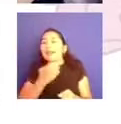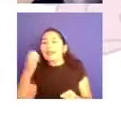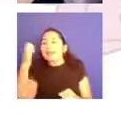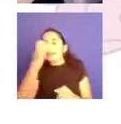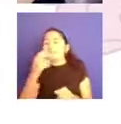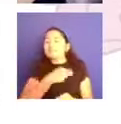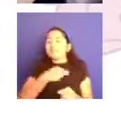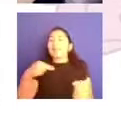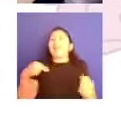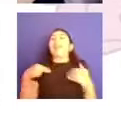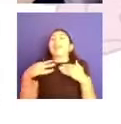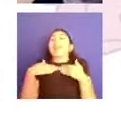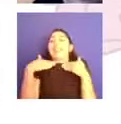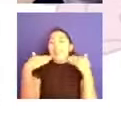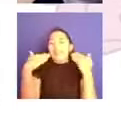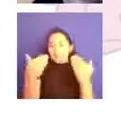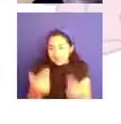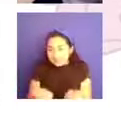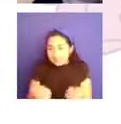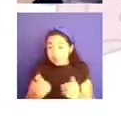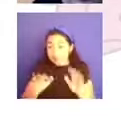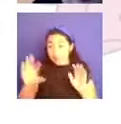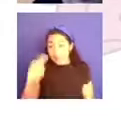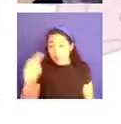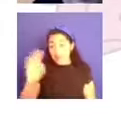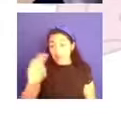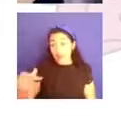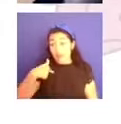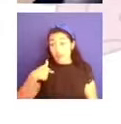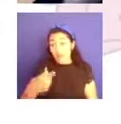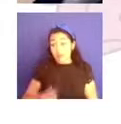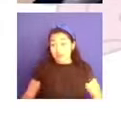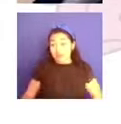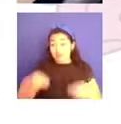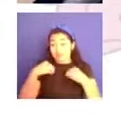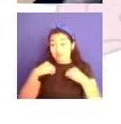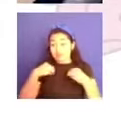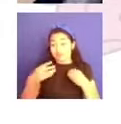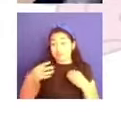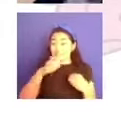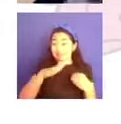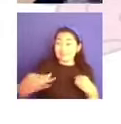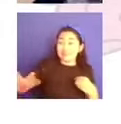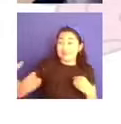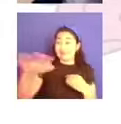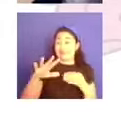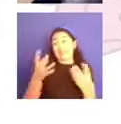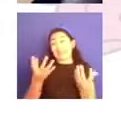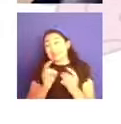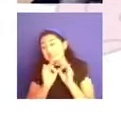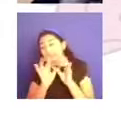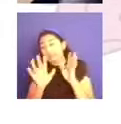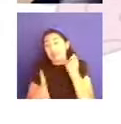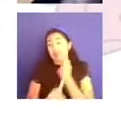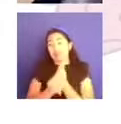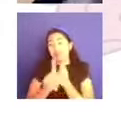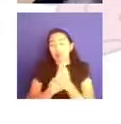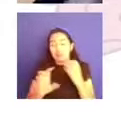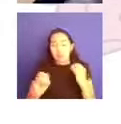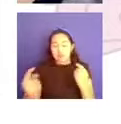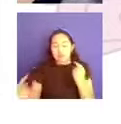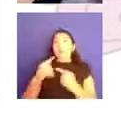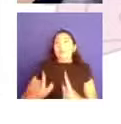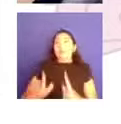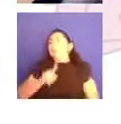que tener problemas en la vida cotidiana, de repente tener una situación impulsiva, que se genere